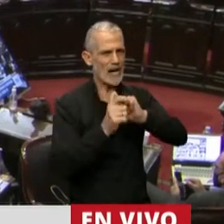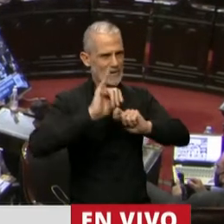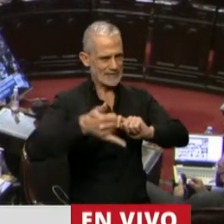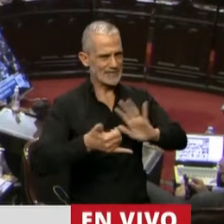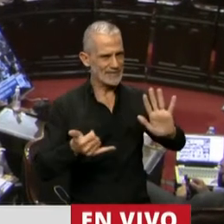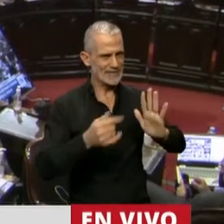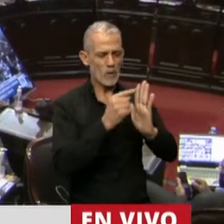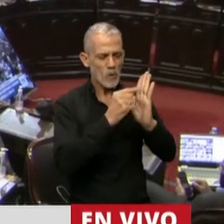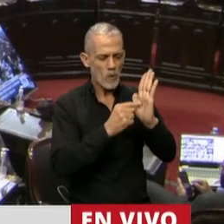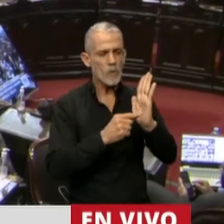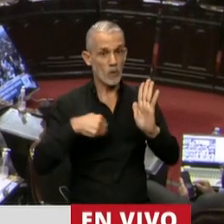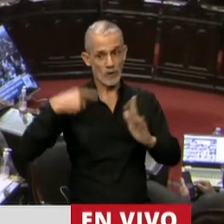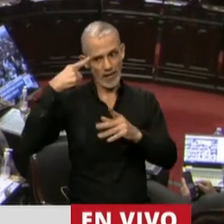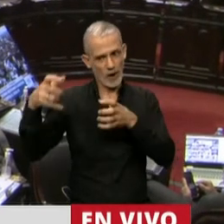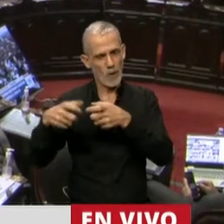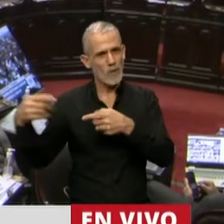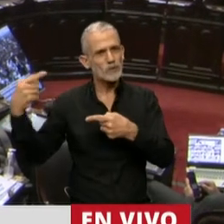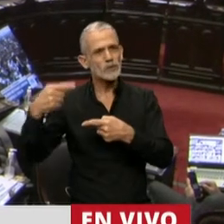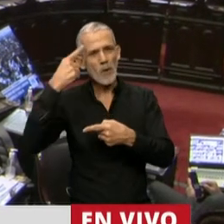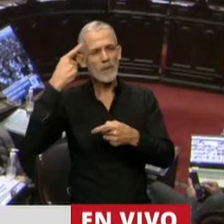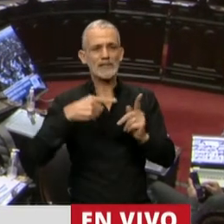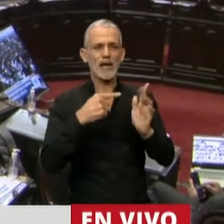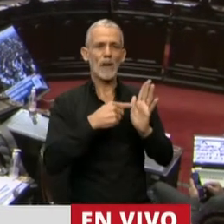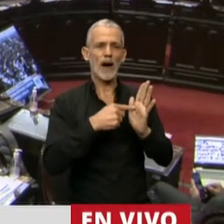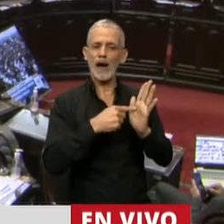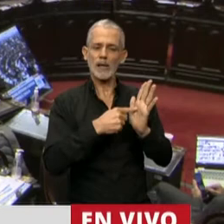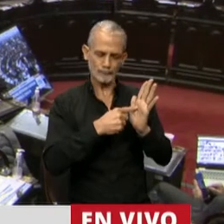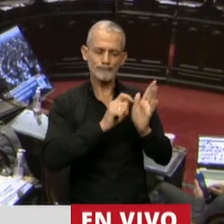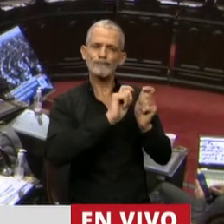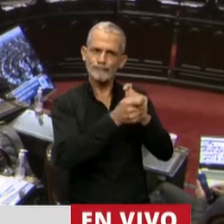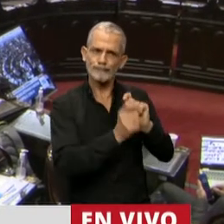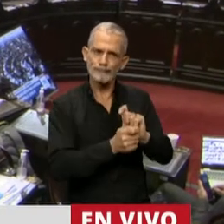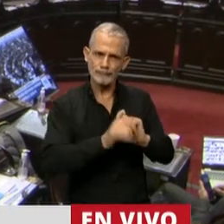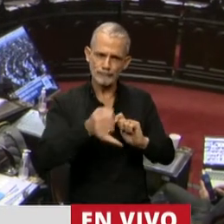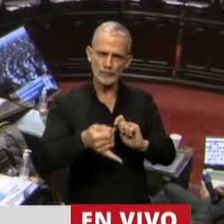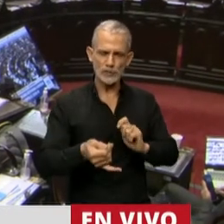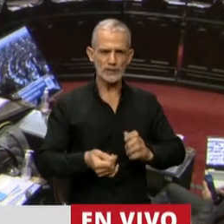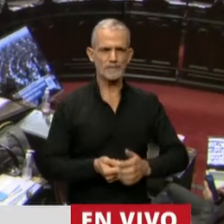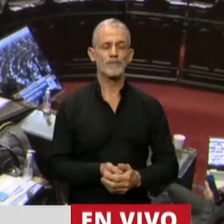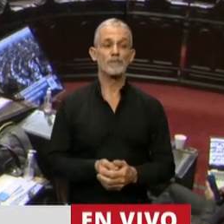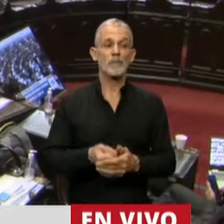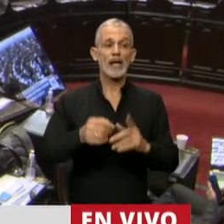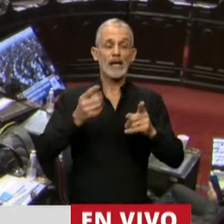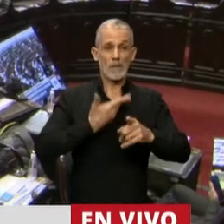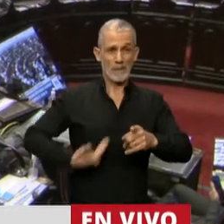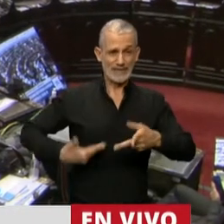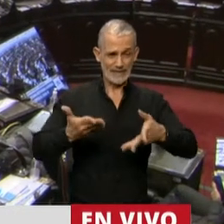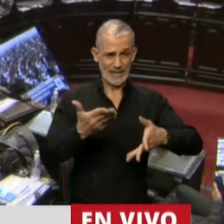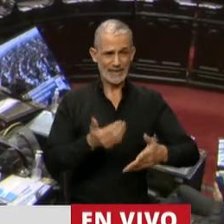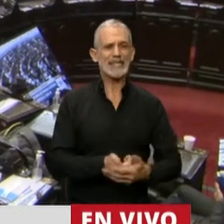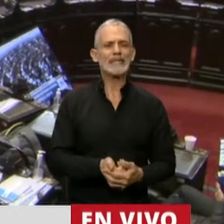algunos puntos que nos parecían importantes y claves. Señor Presidente,